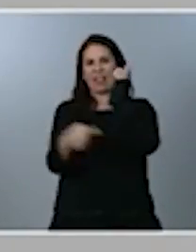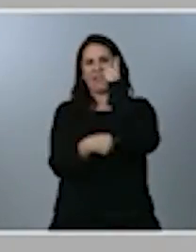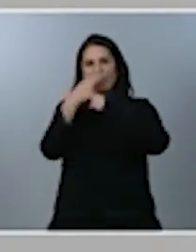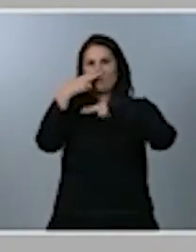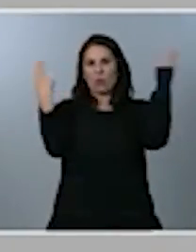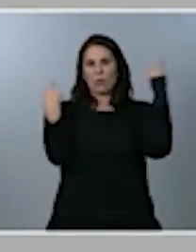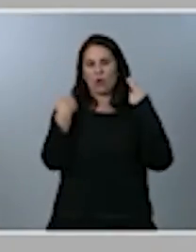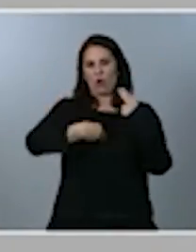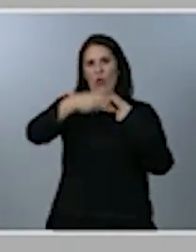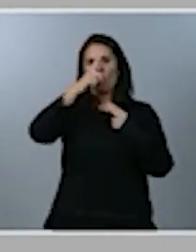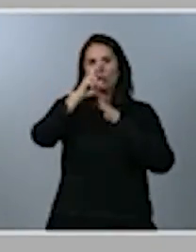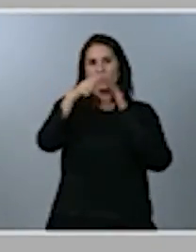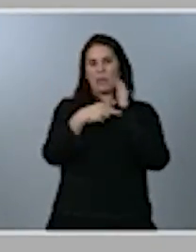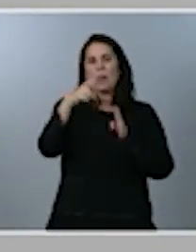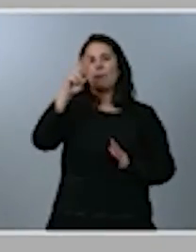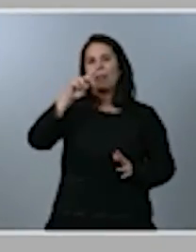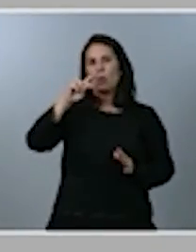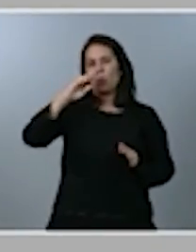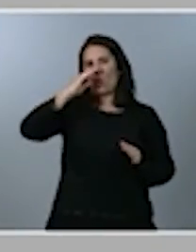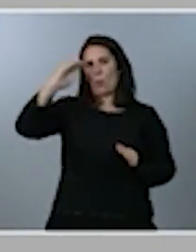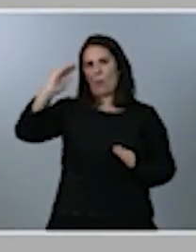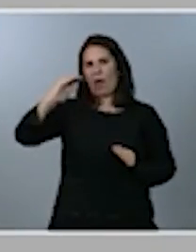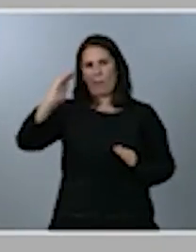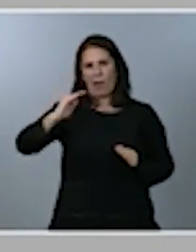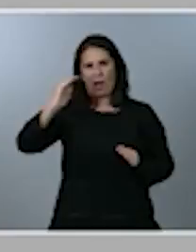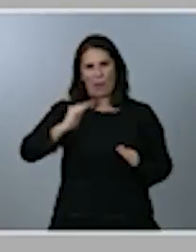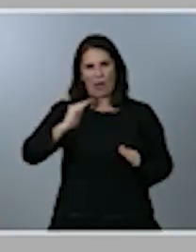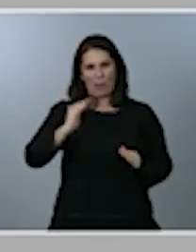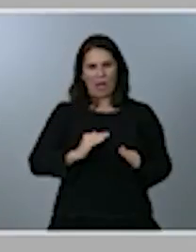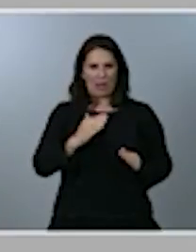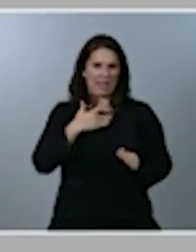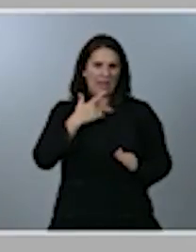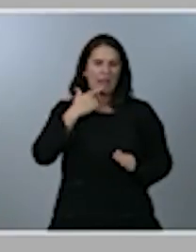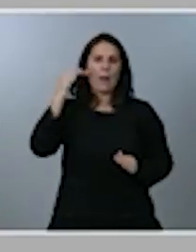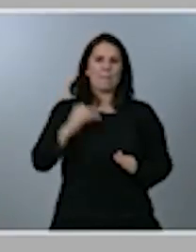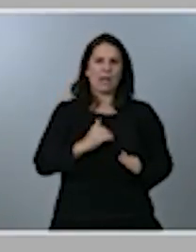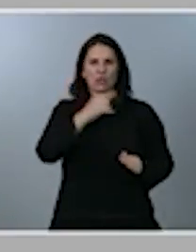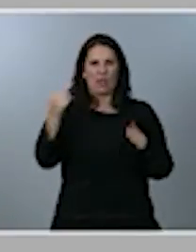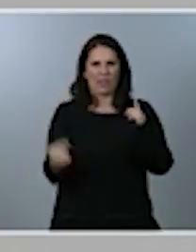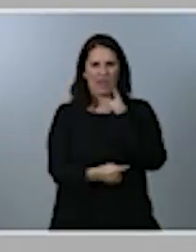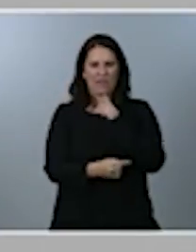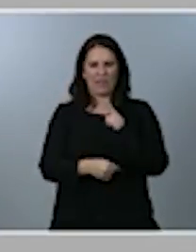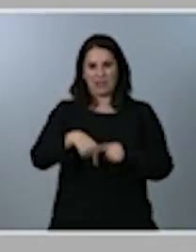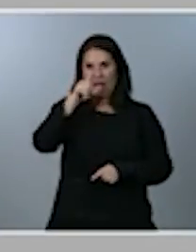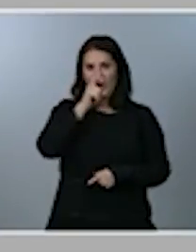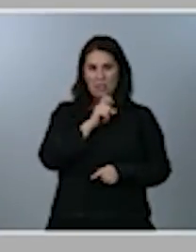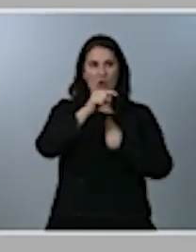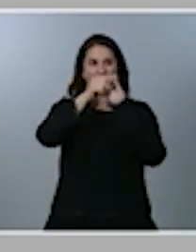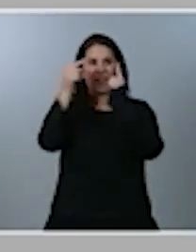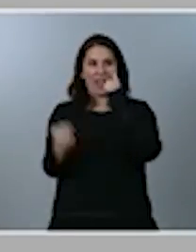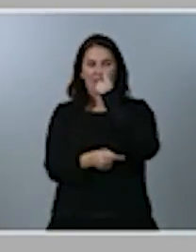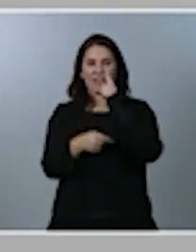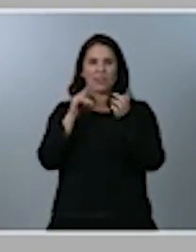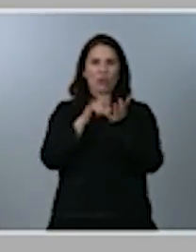Ven ustedes, en la presentación, que este año estimamos que el déficit va a cerrar en torno al 11,3%